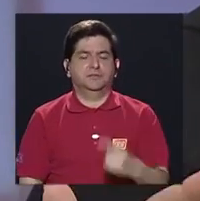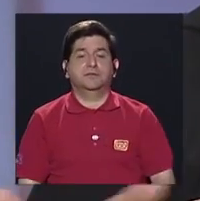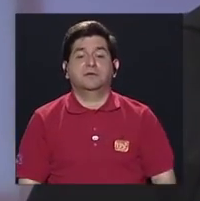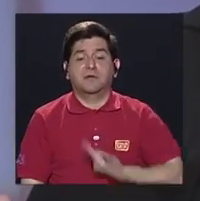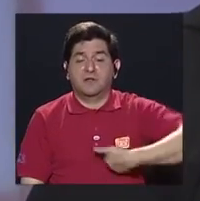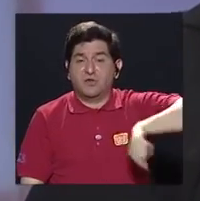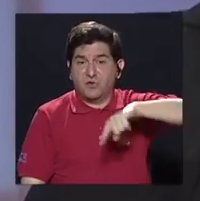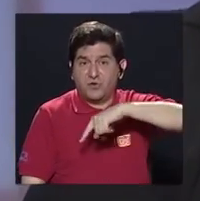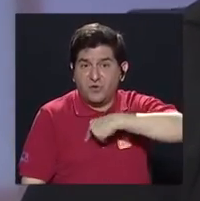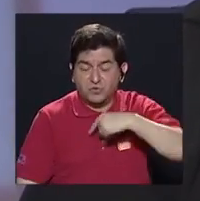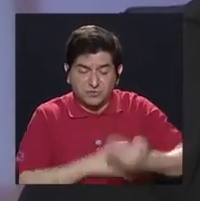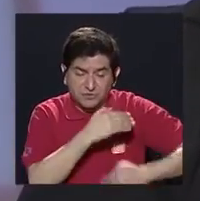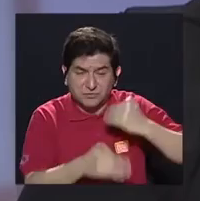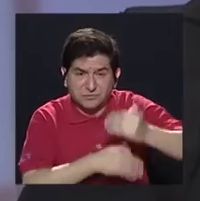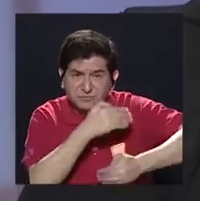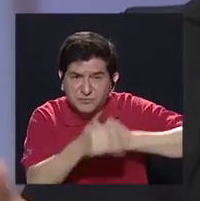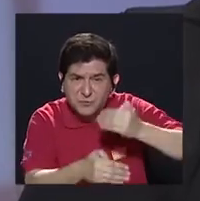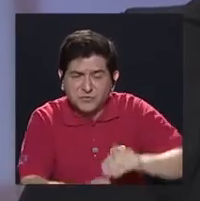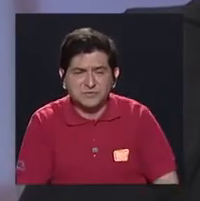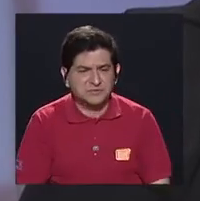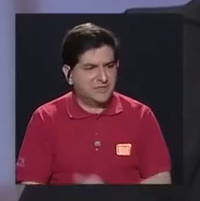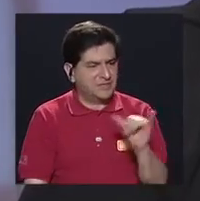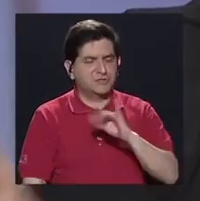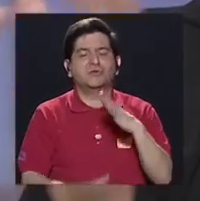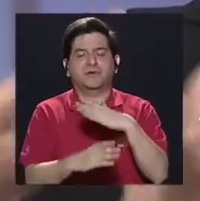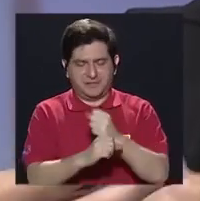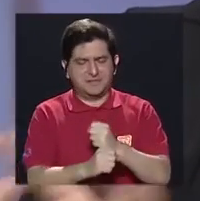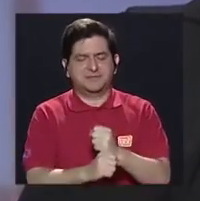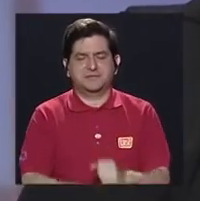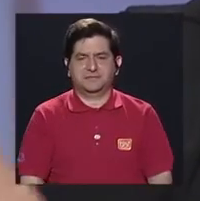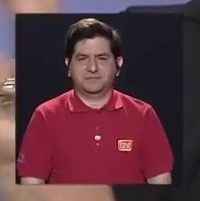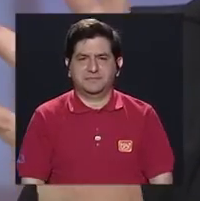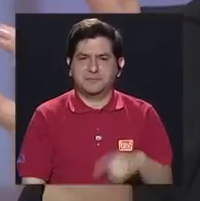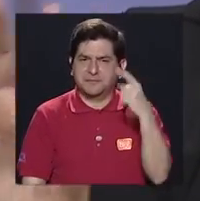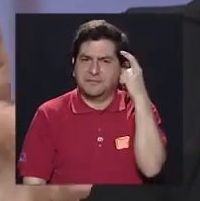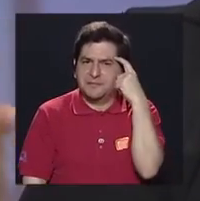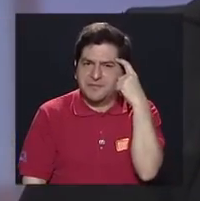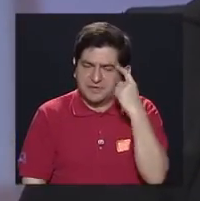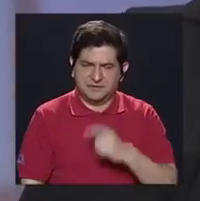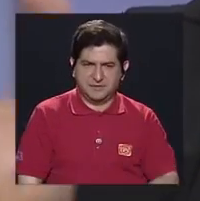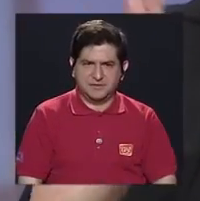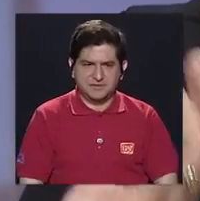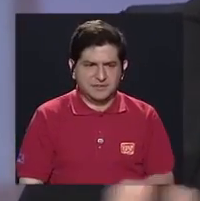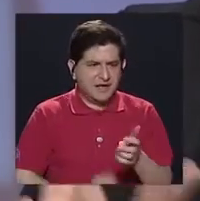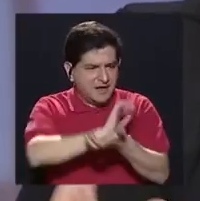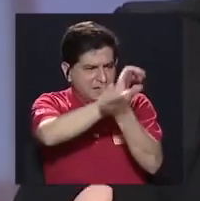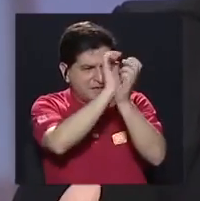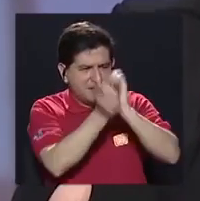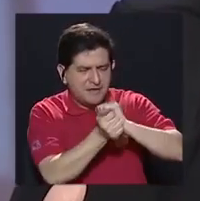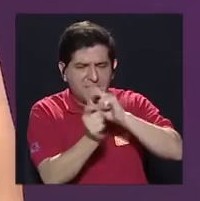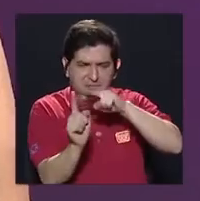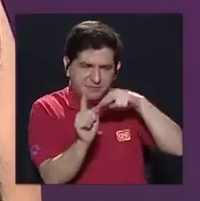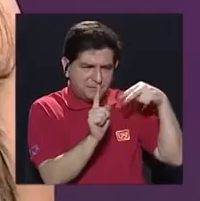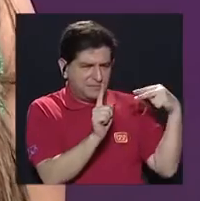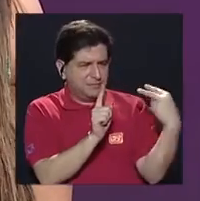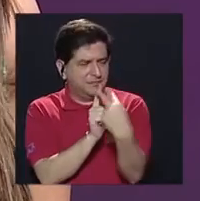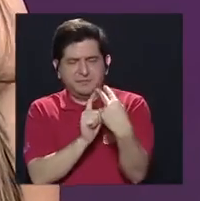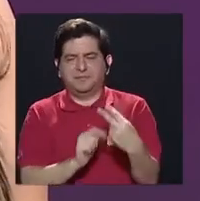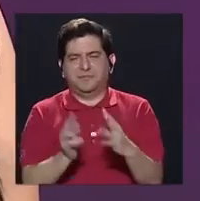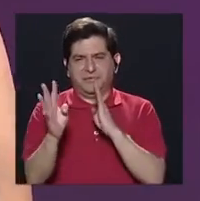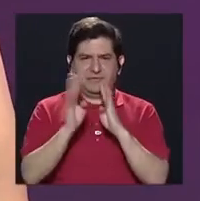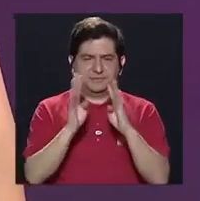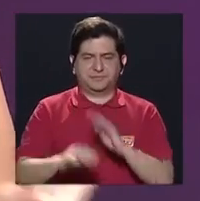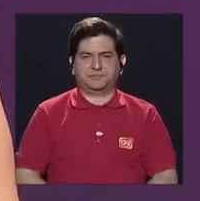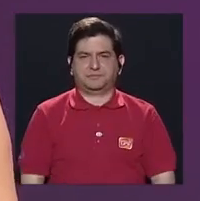nosotros, en este proceso, que tan bien lo hagamos, que tan bien podamos hacer ese cambio de perspectiva del que estamos hablando